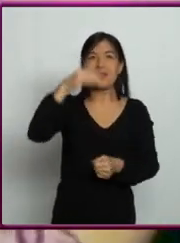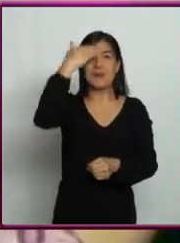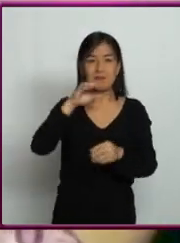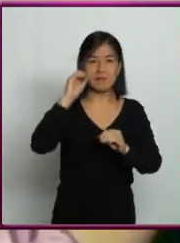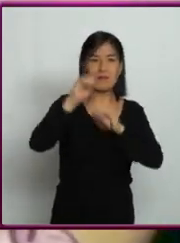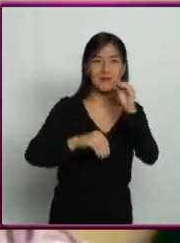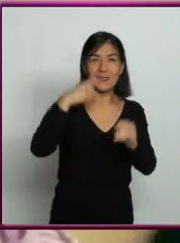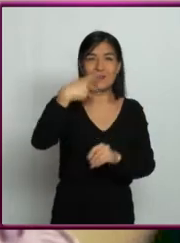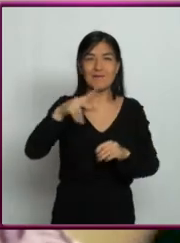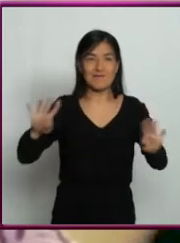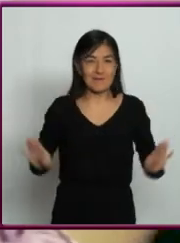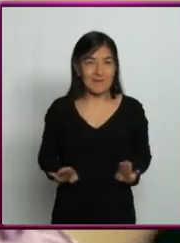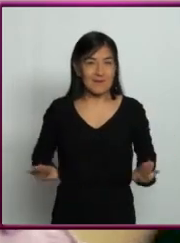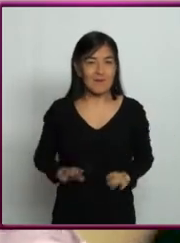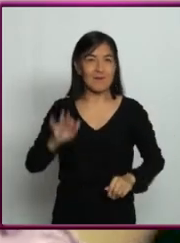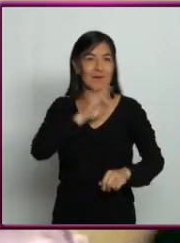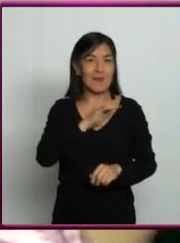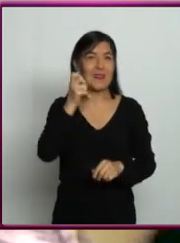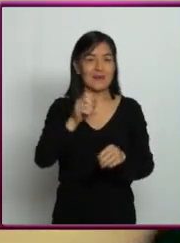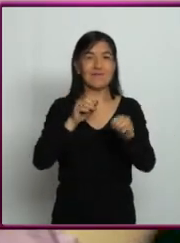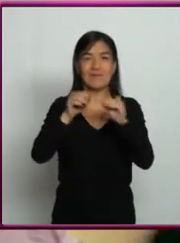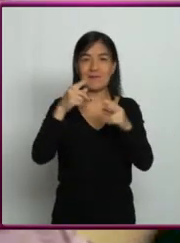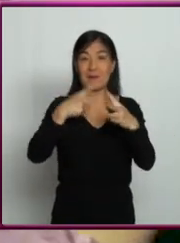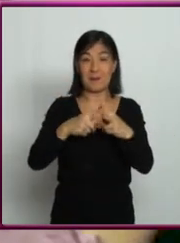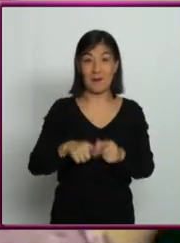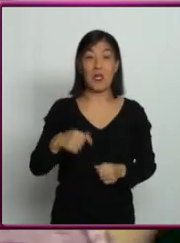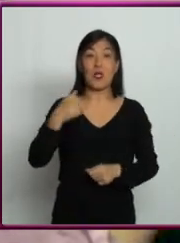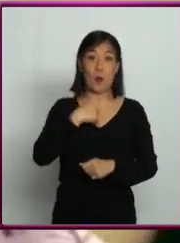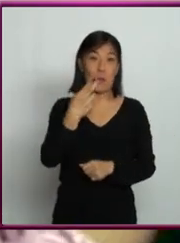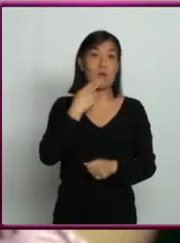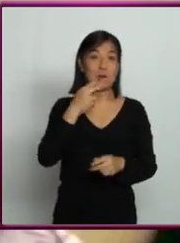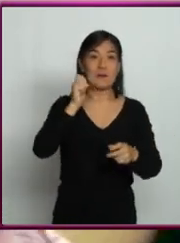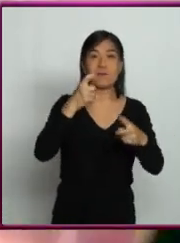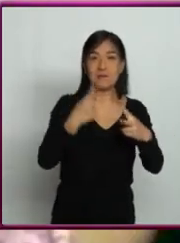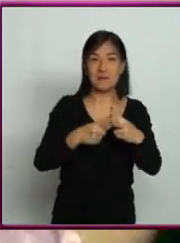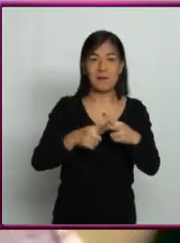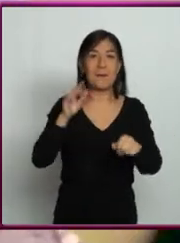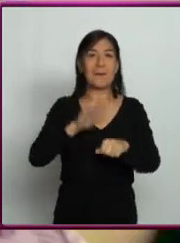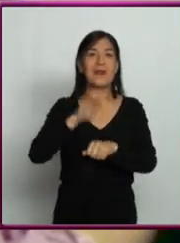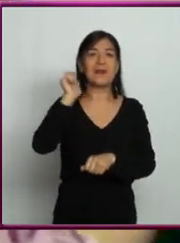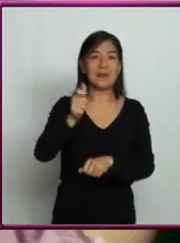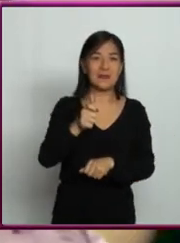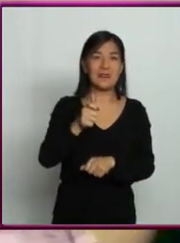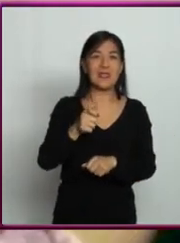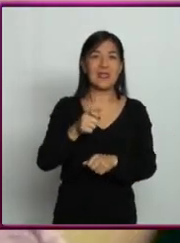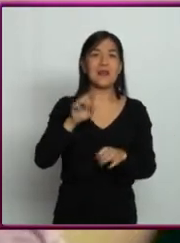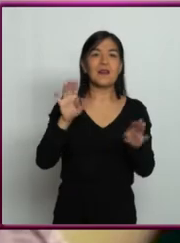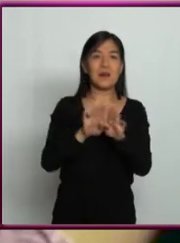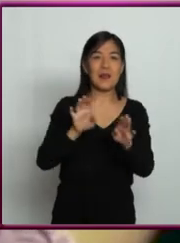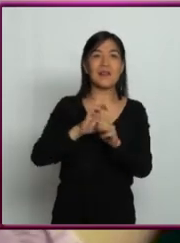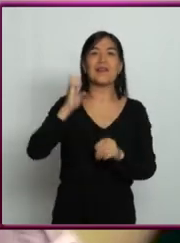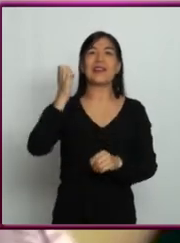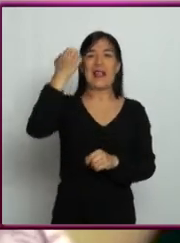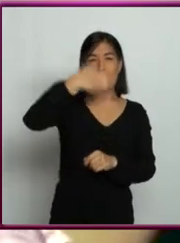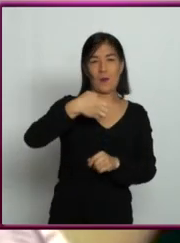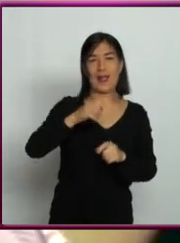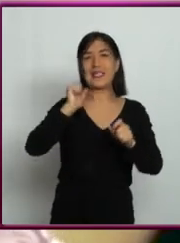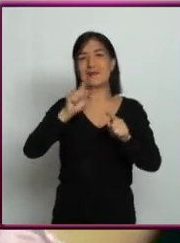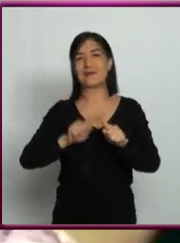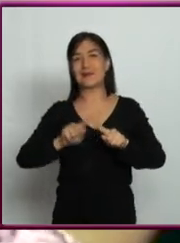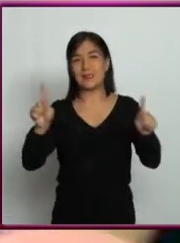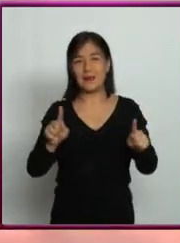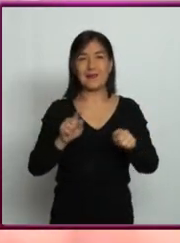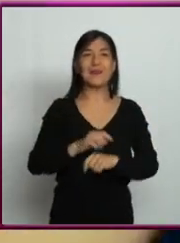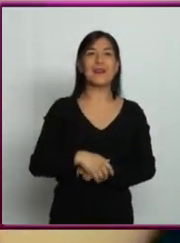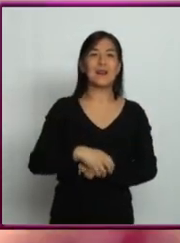compuestos podríamos detectar o no. Entonces, las matemáticas que uso, pues son sobre todo una cosa que se llama ecuaciones diferenciales, que